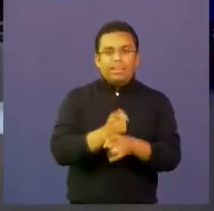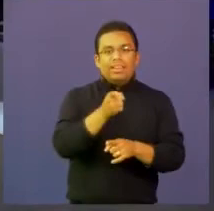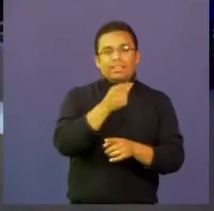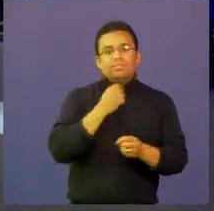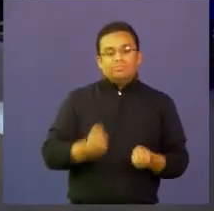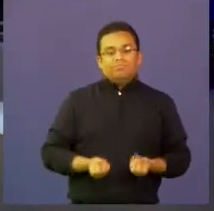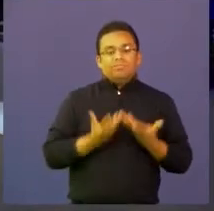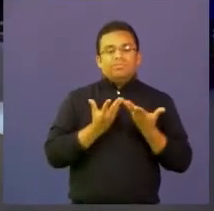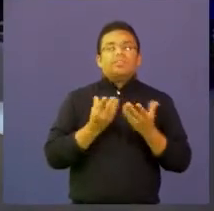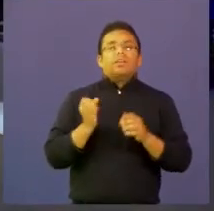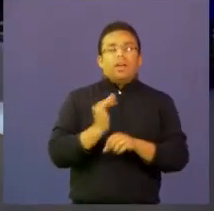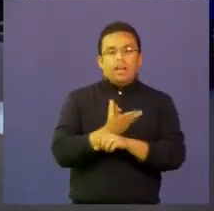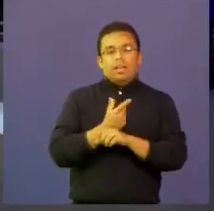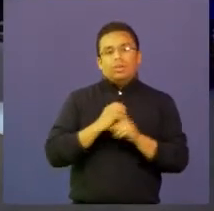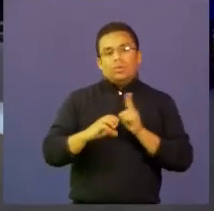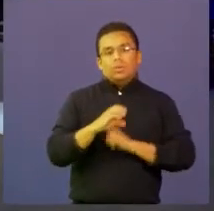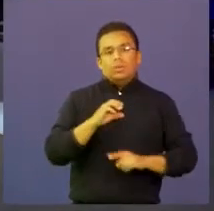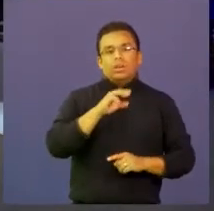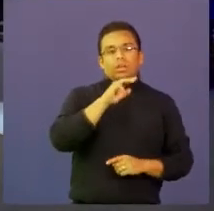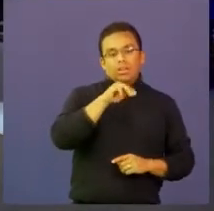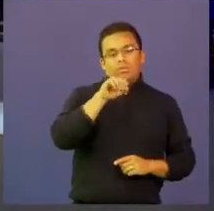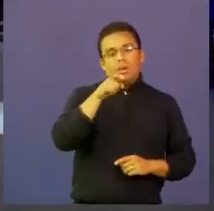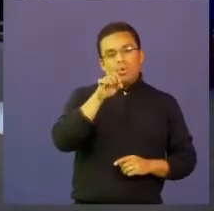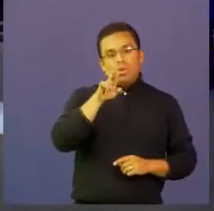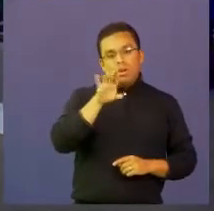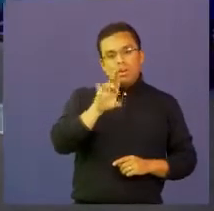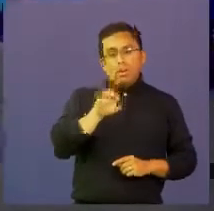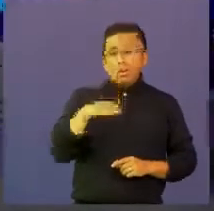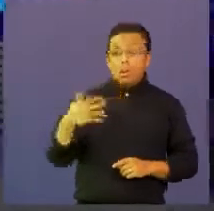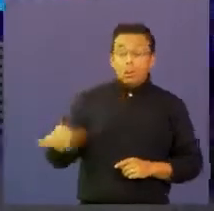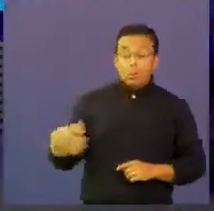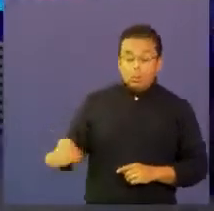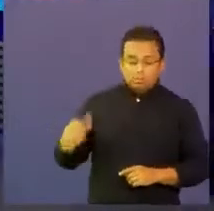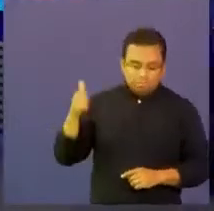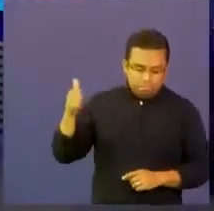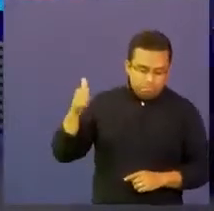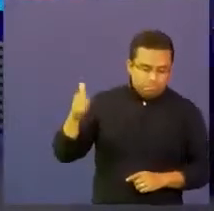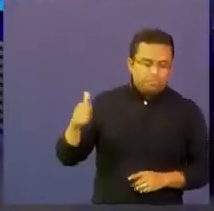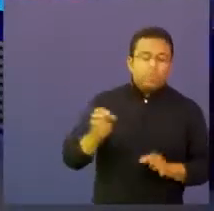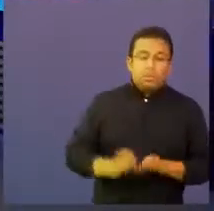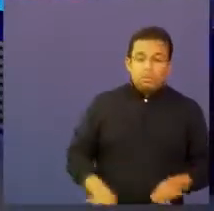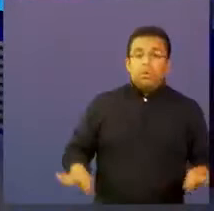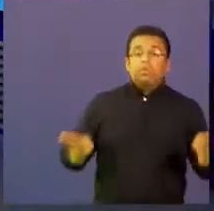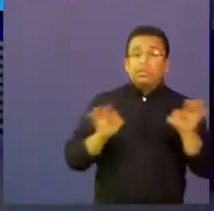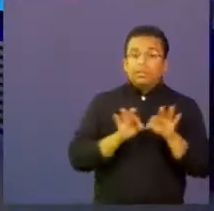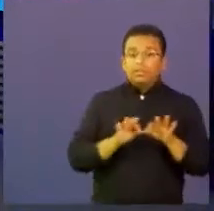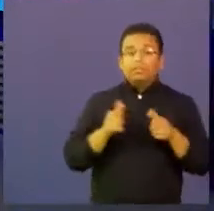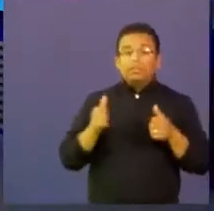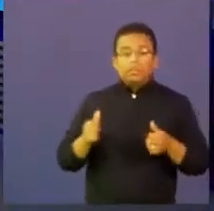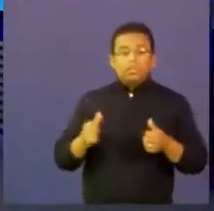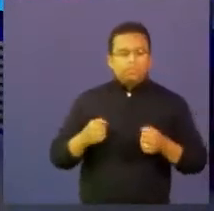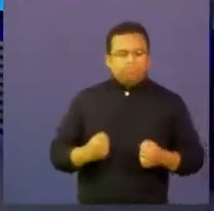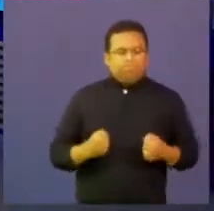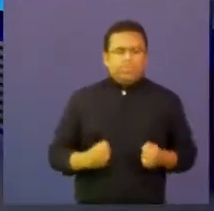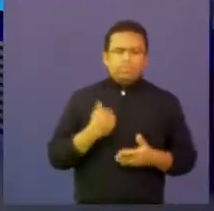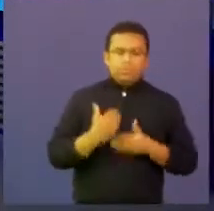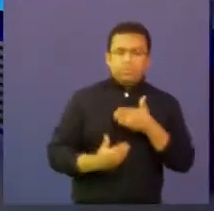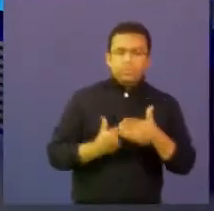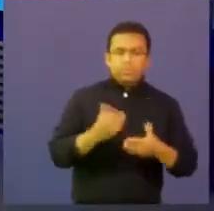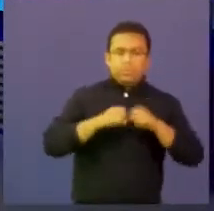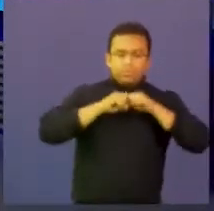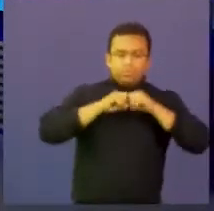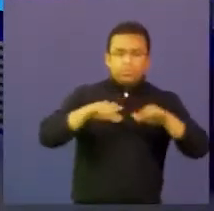que queremos a futuro con Maguaret Maguaret pues nada súper importante computadores para educarse y vivirá fortaleciendo la oferta de